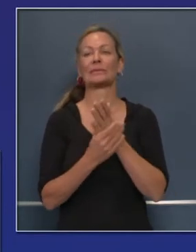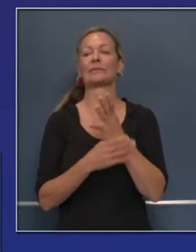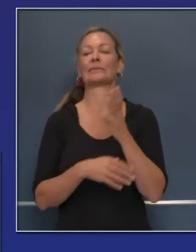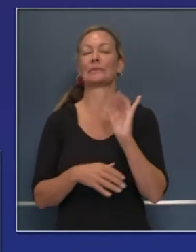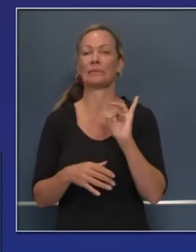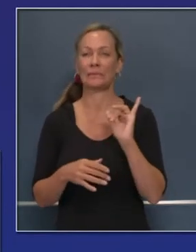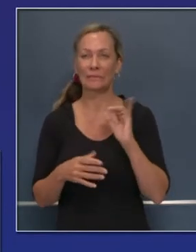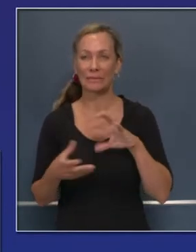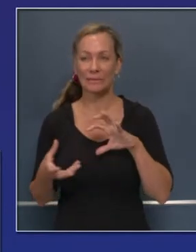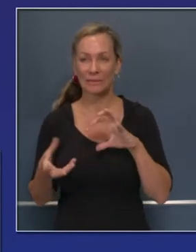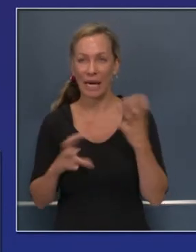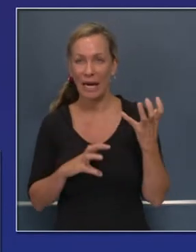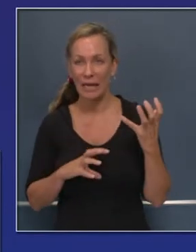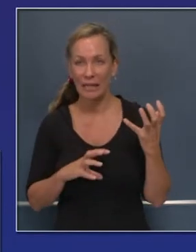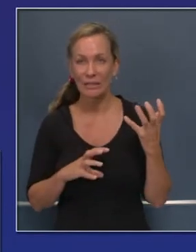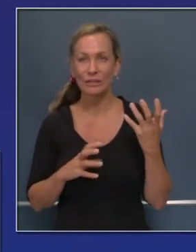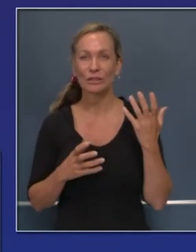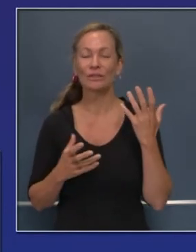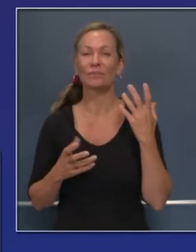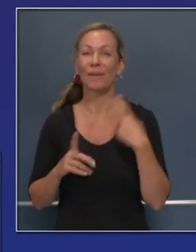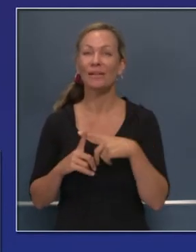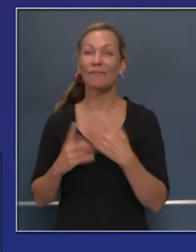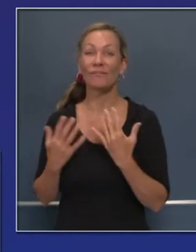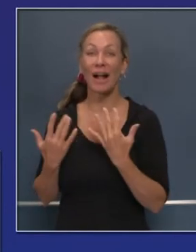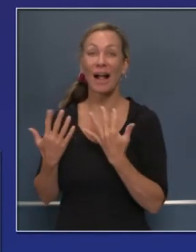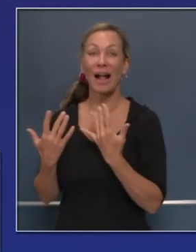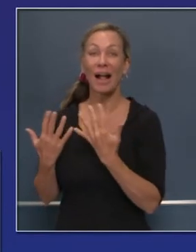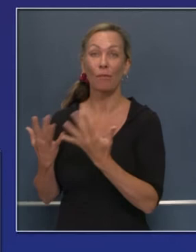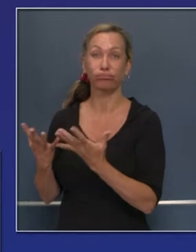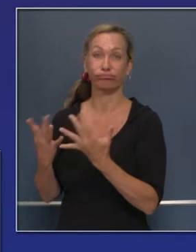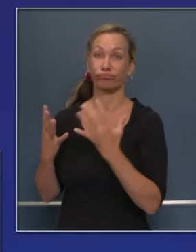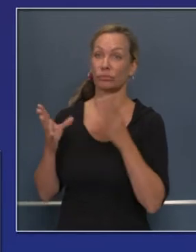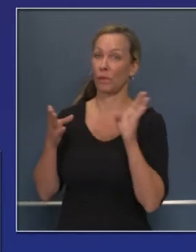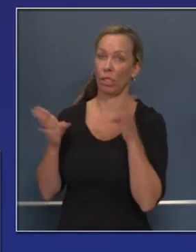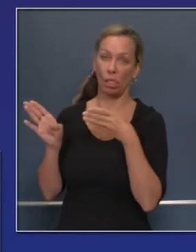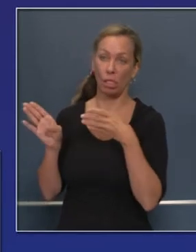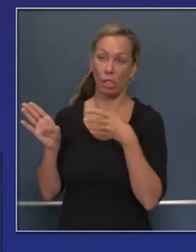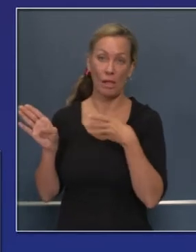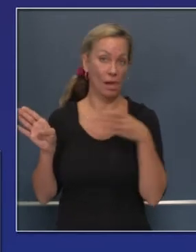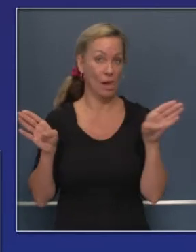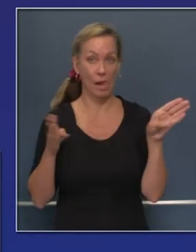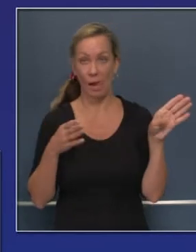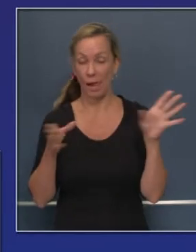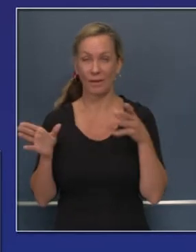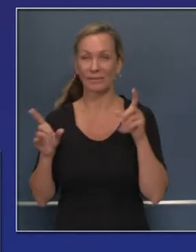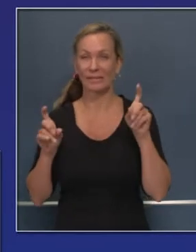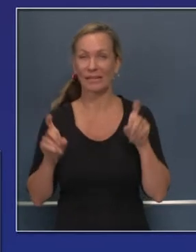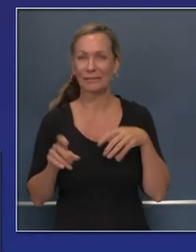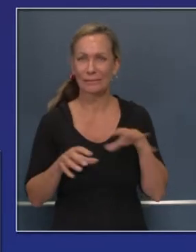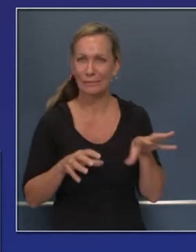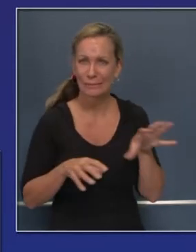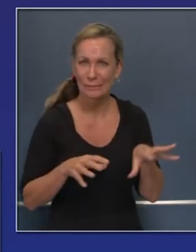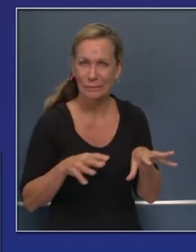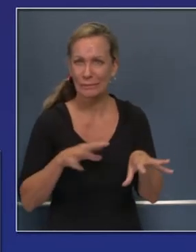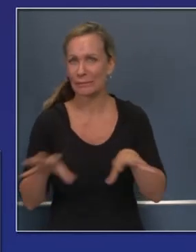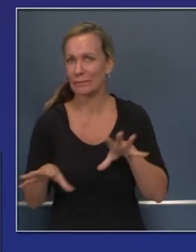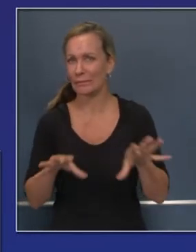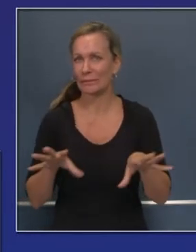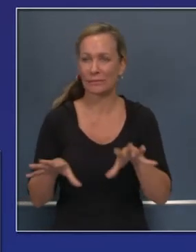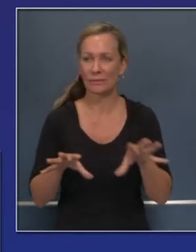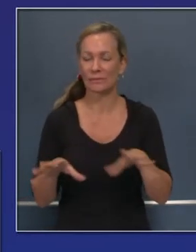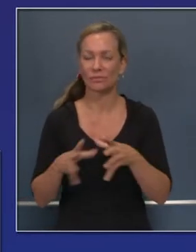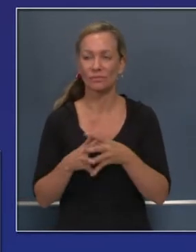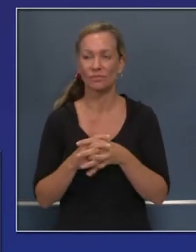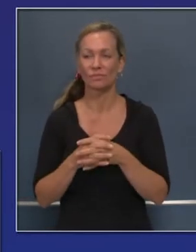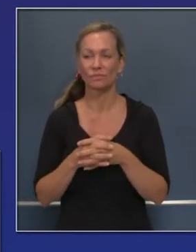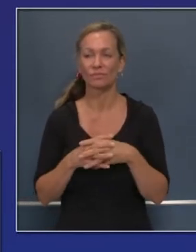cierta interrupción en los servicios y en todo esto por los casos de incendios, pero 11 de